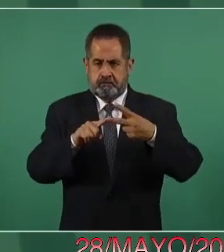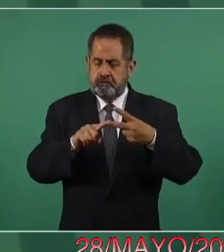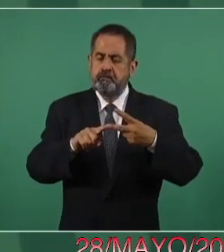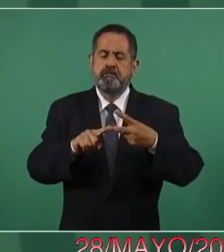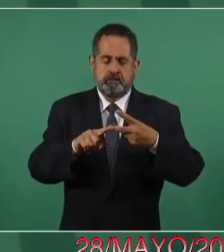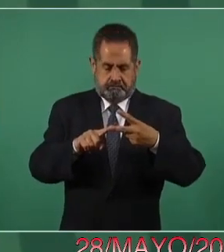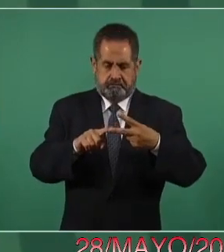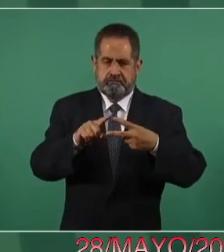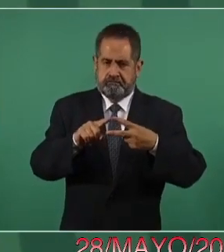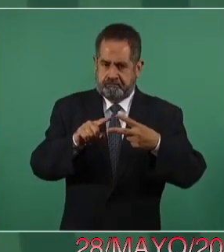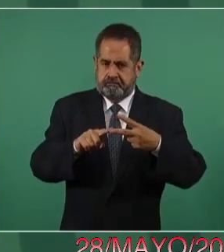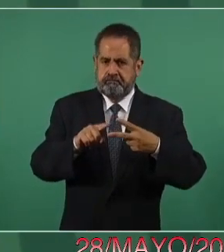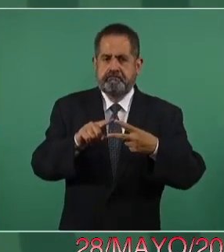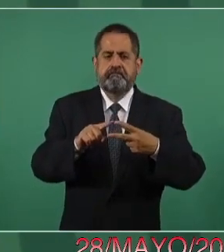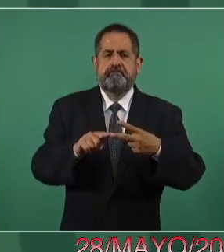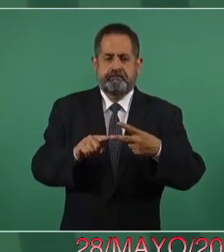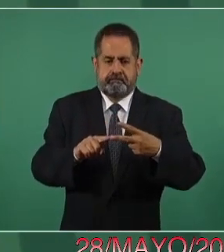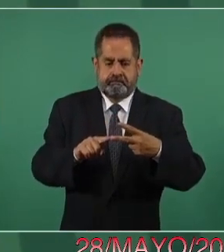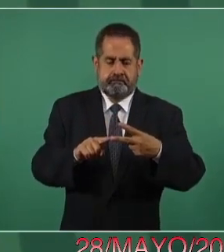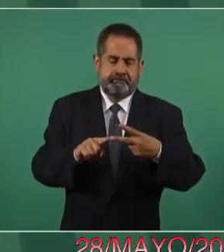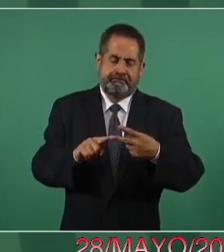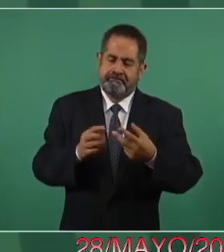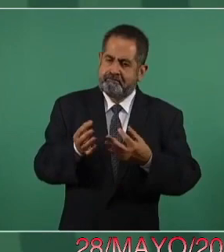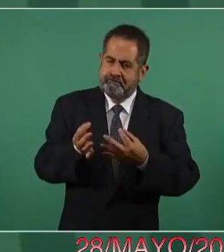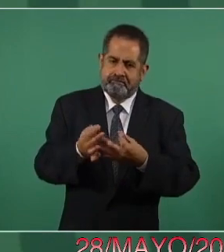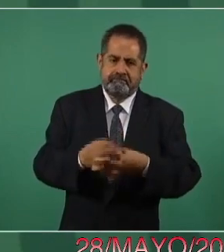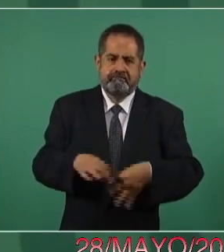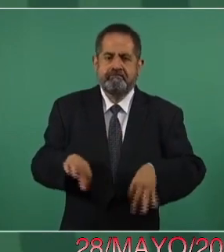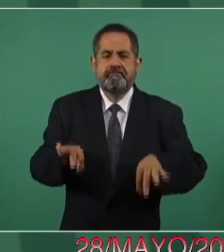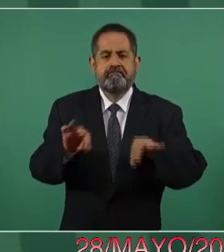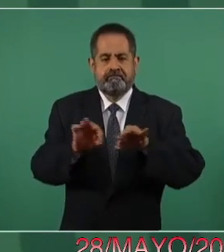importantes.